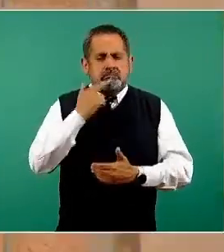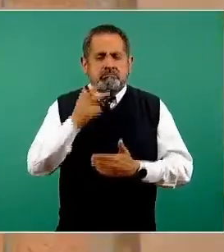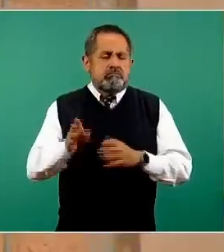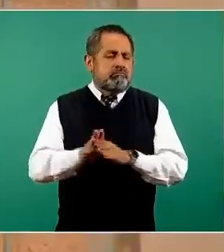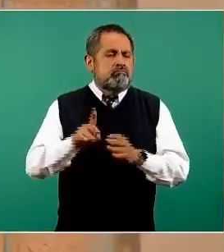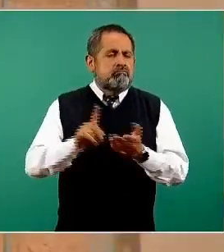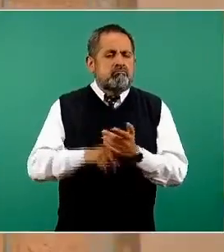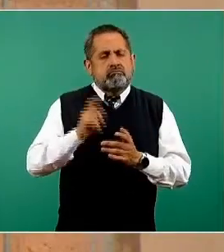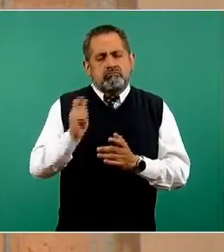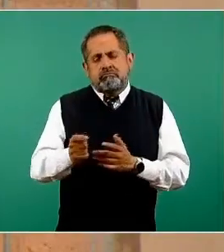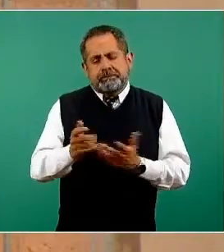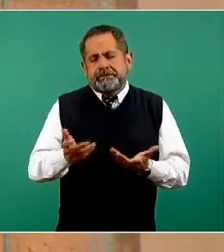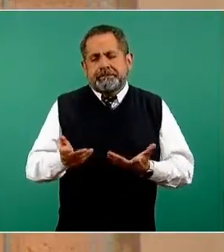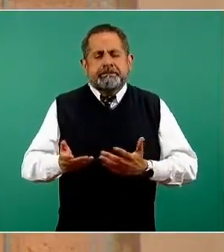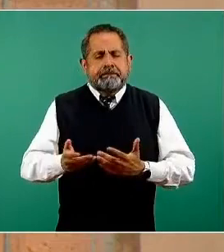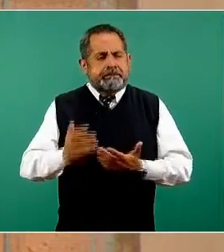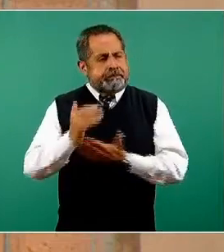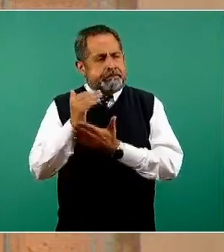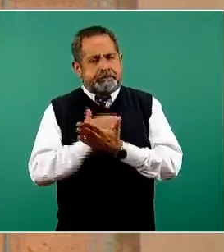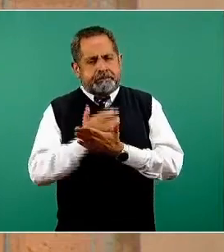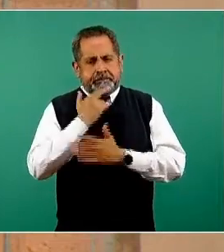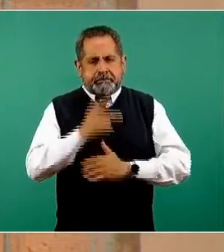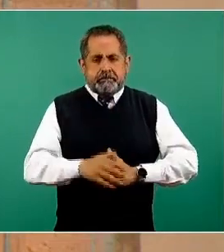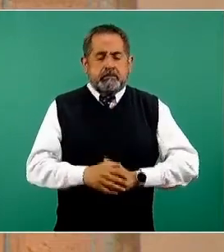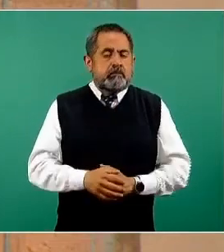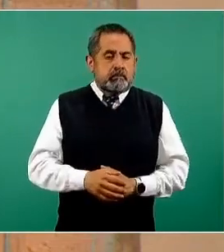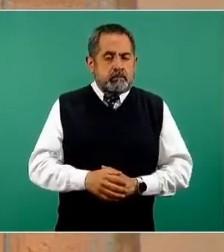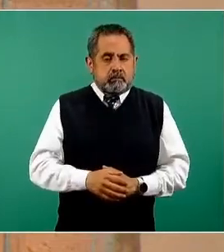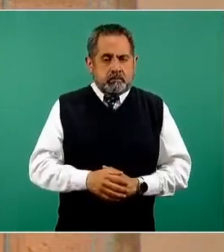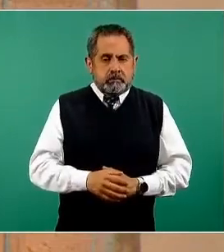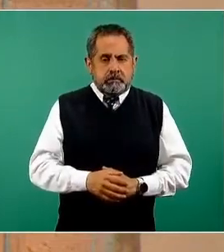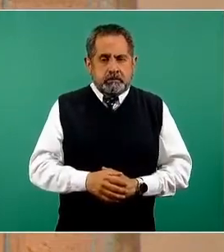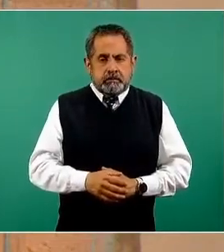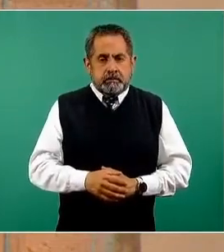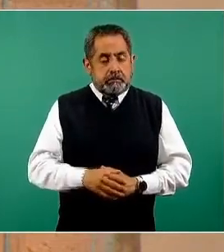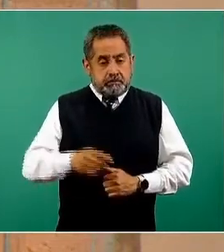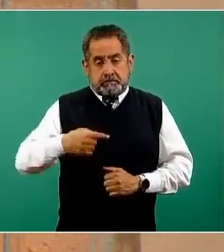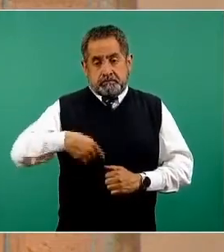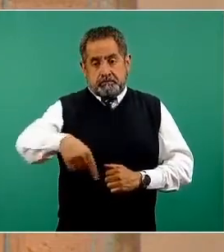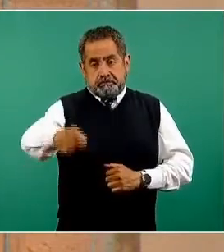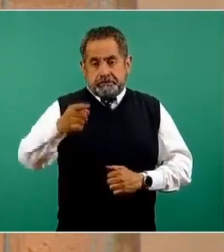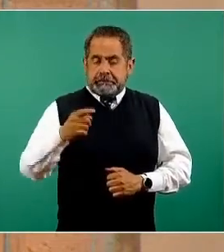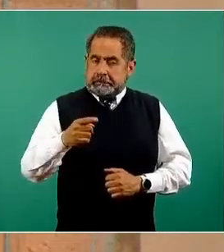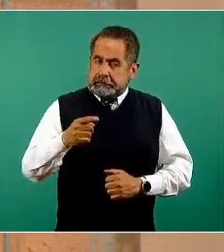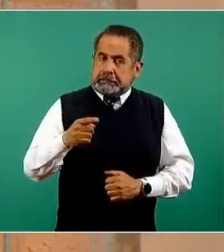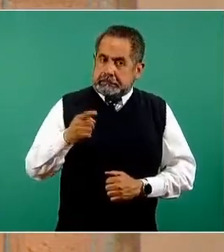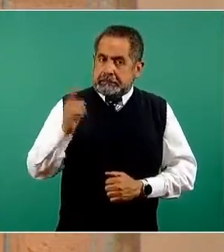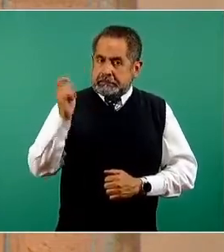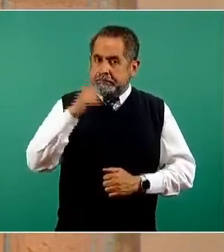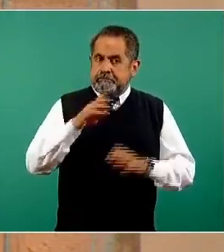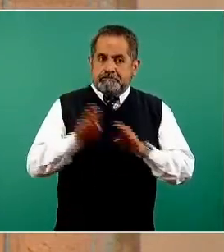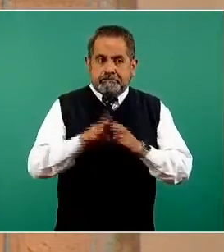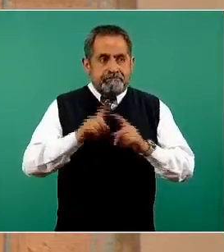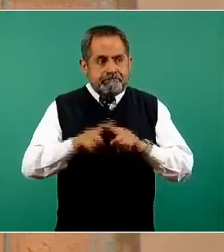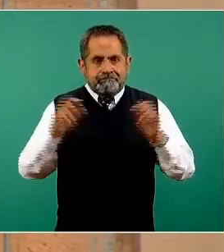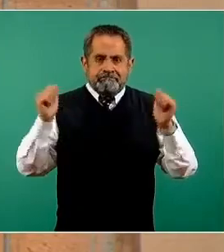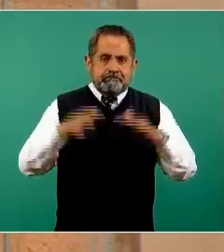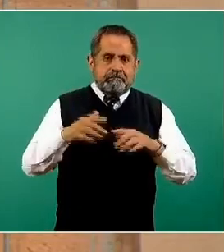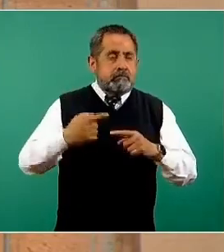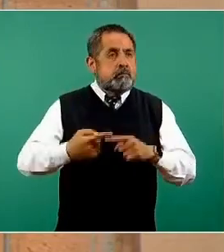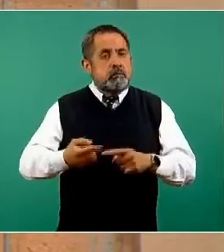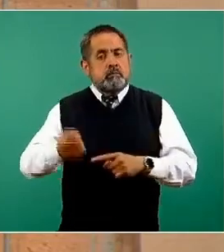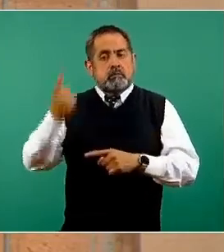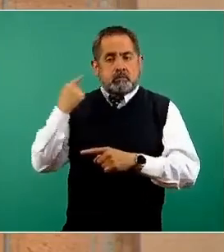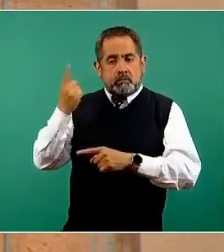comportamiento epidémico disminuya. Se vienen semanas importantes de actividades que en otros años